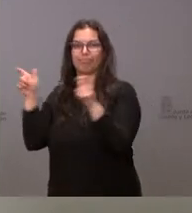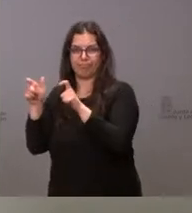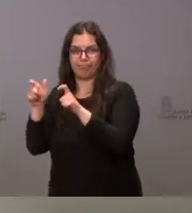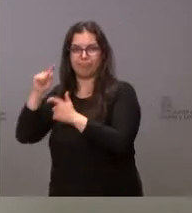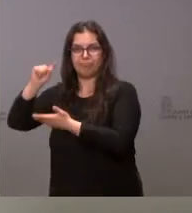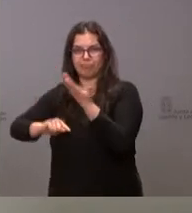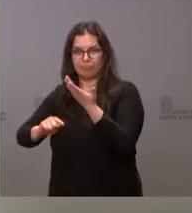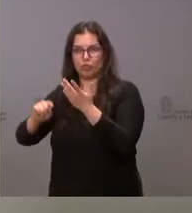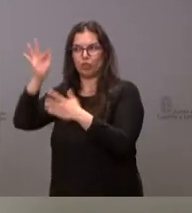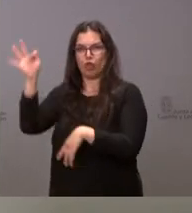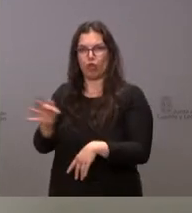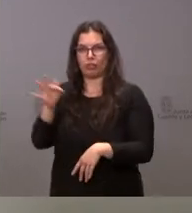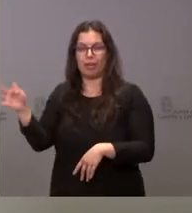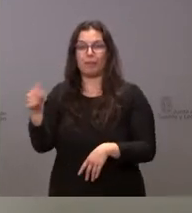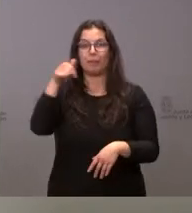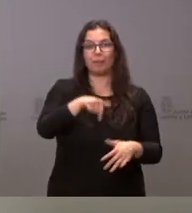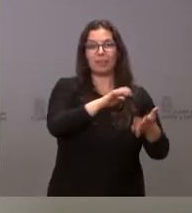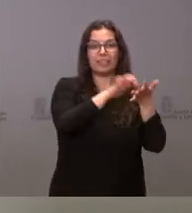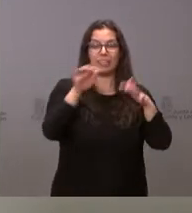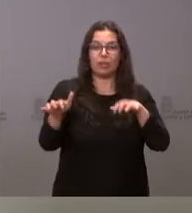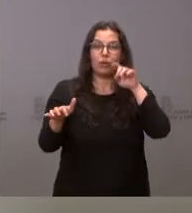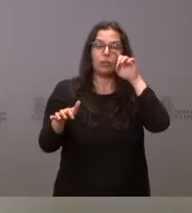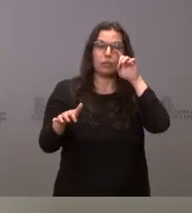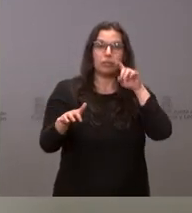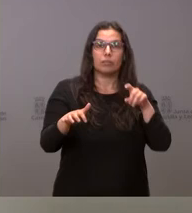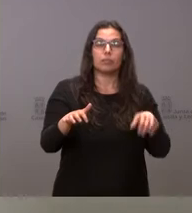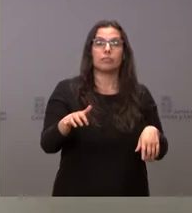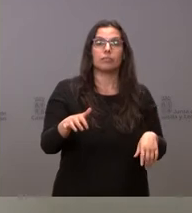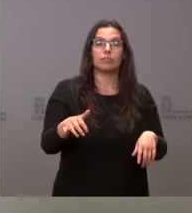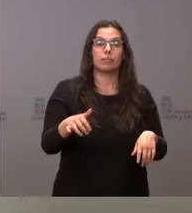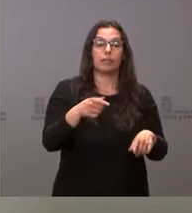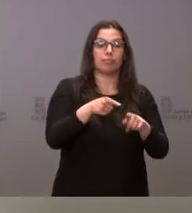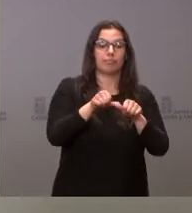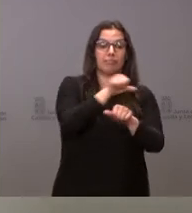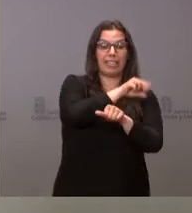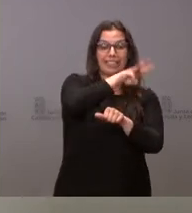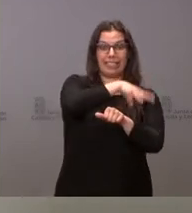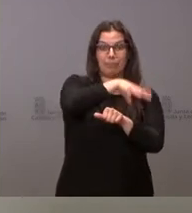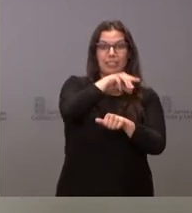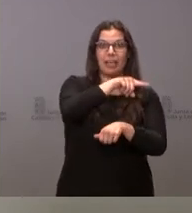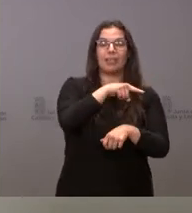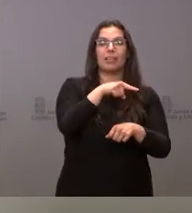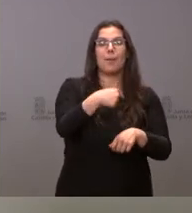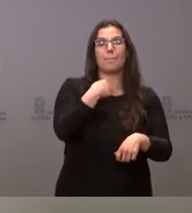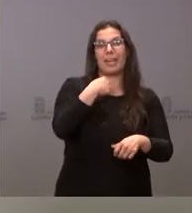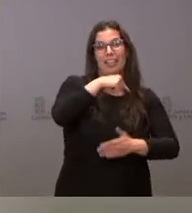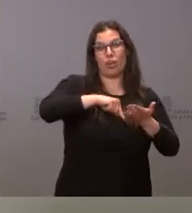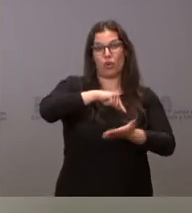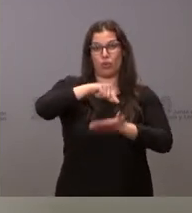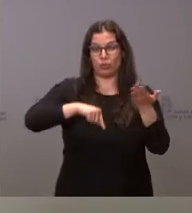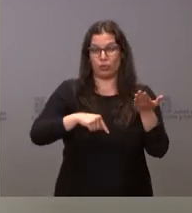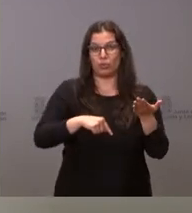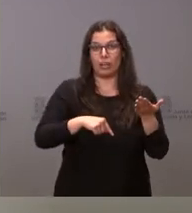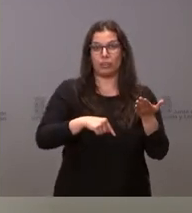activos. Y Castilla y León ha perdido empleo en este primer trimestre, que es un trimestre generalmente de pérdida de ocupados,